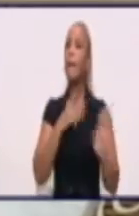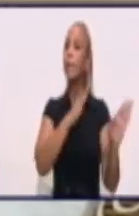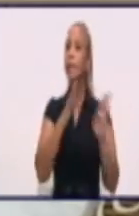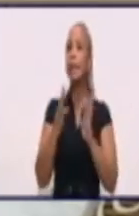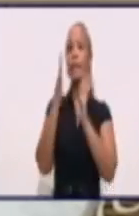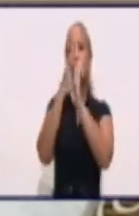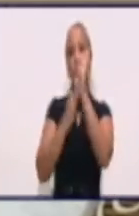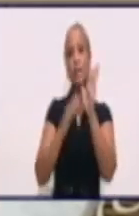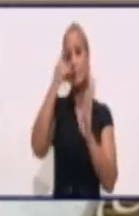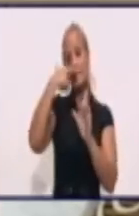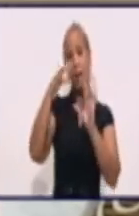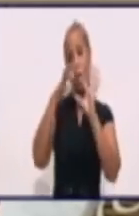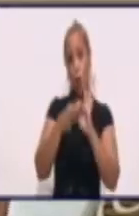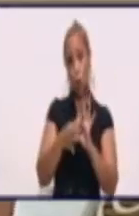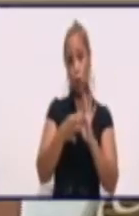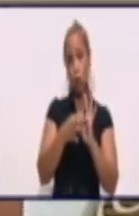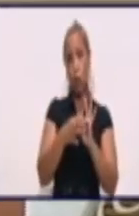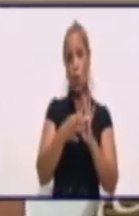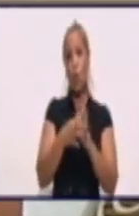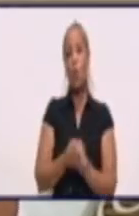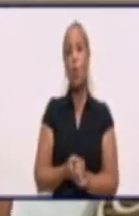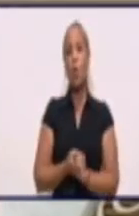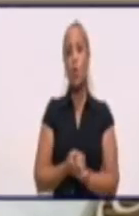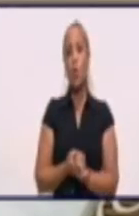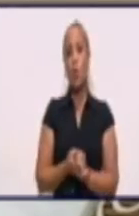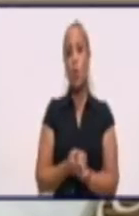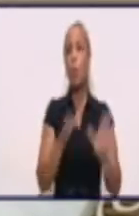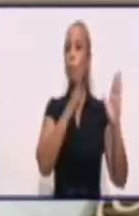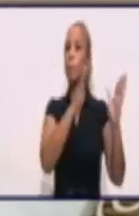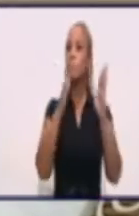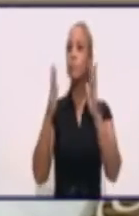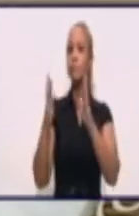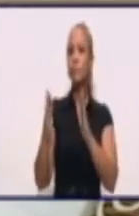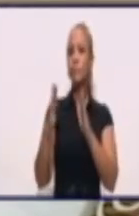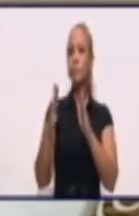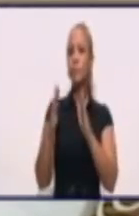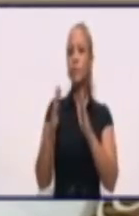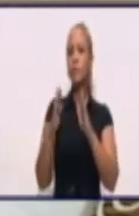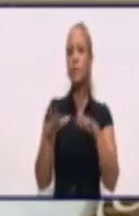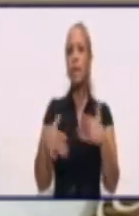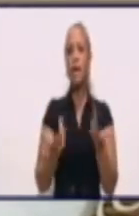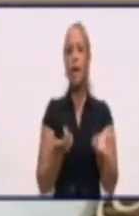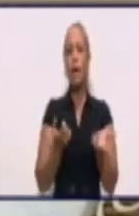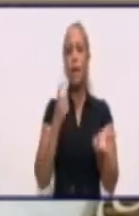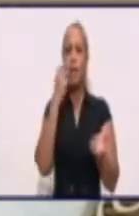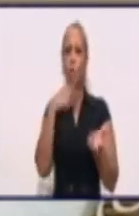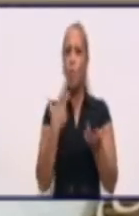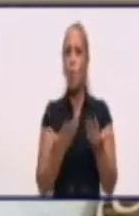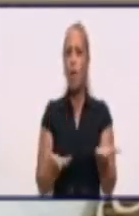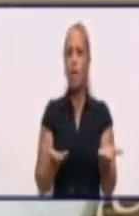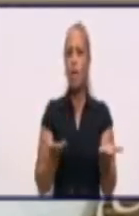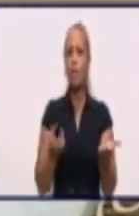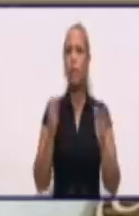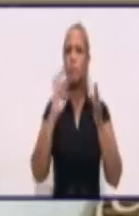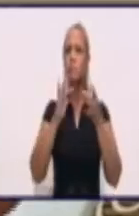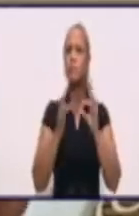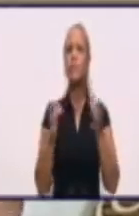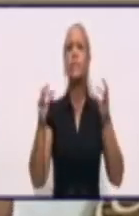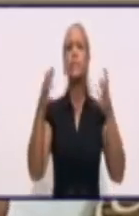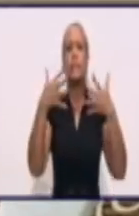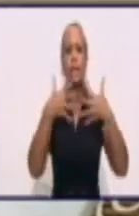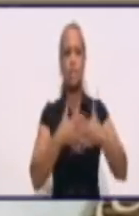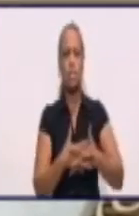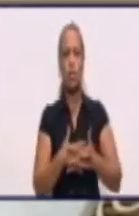a tener al aire un espacio dedicado al lenguaje multimedia, que va a hablar más o menos de las relaciones